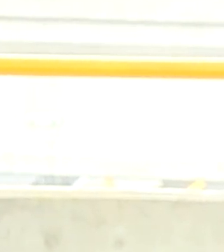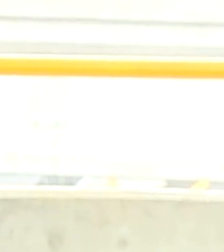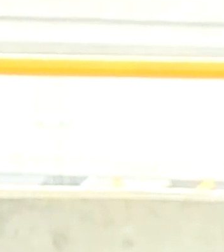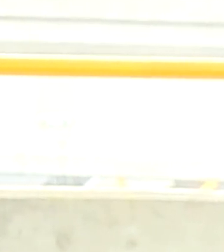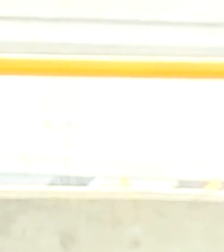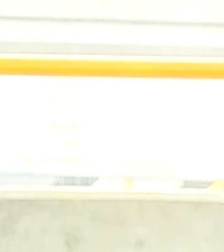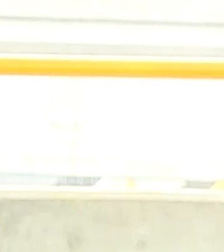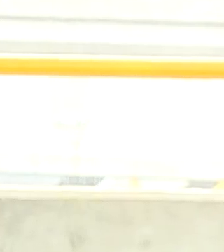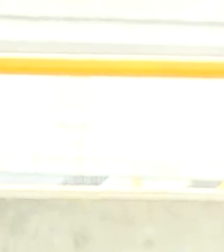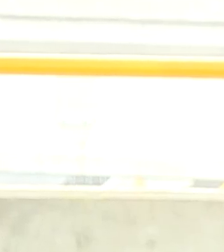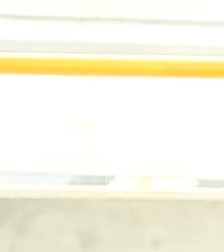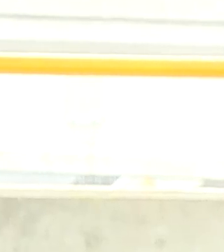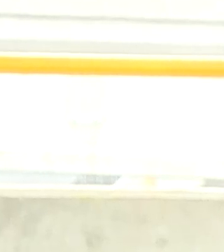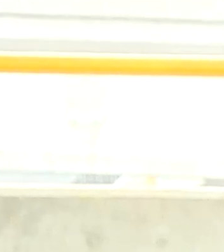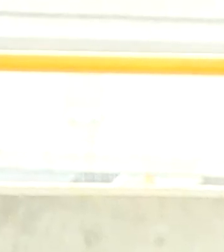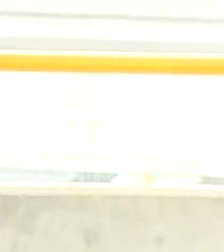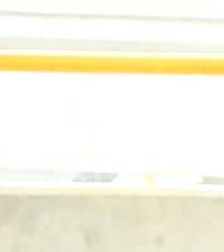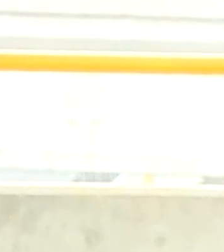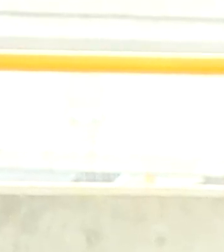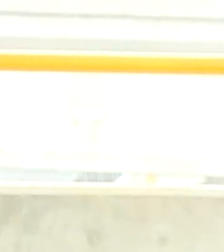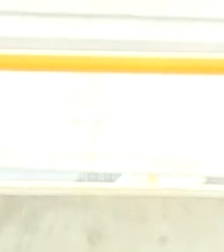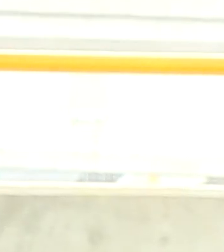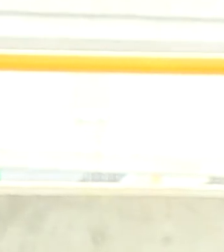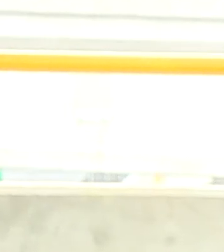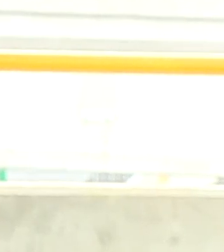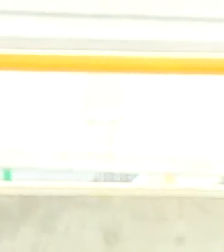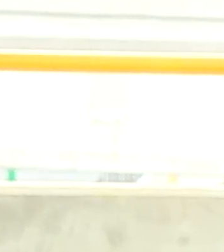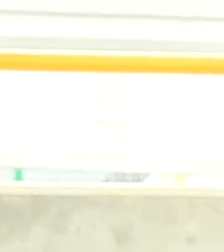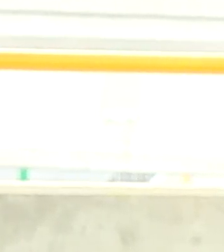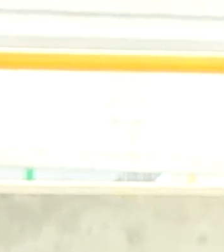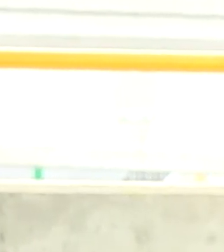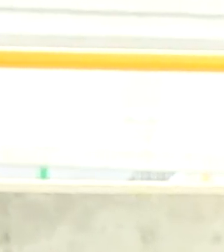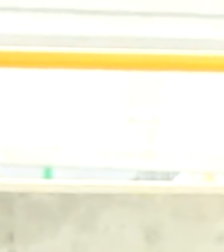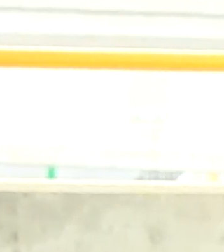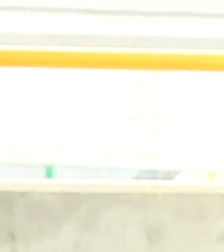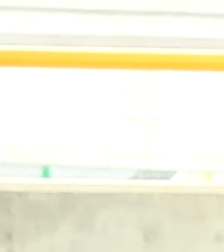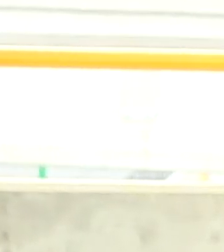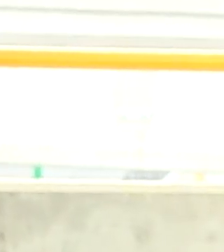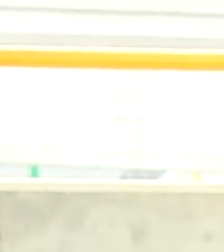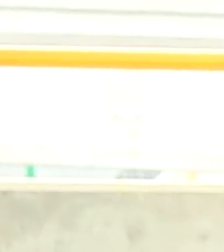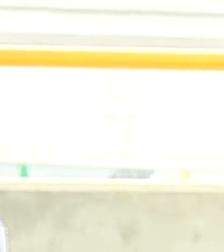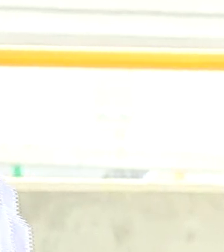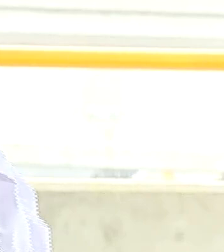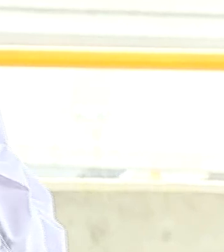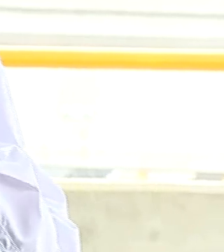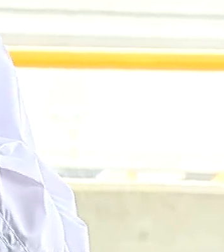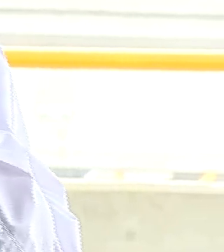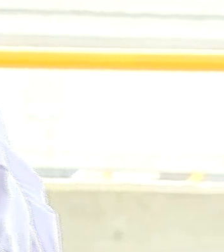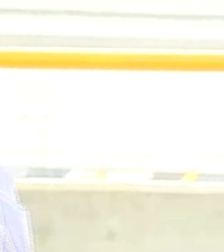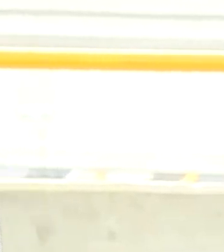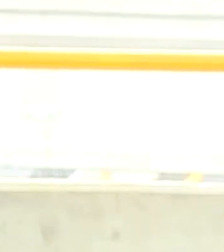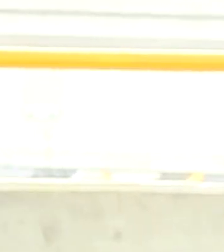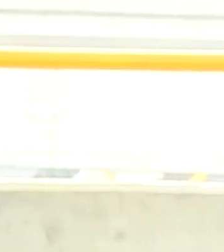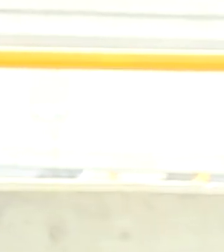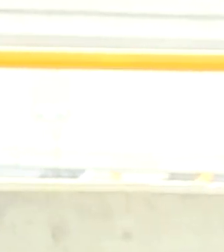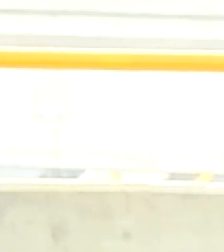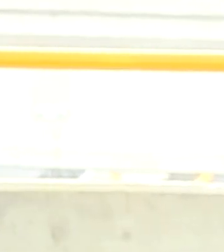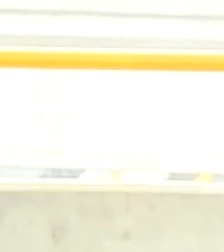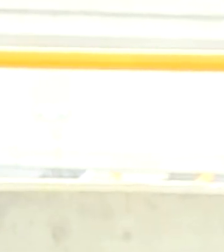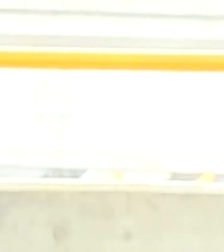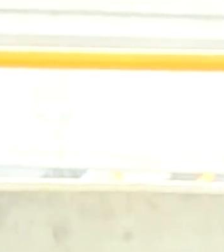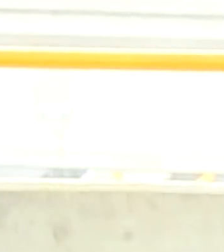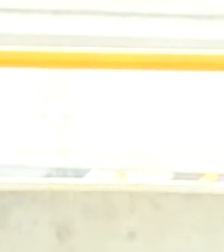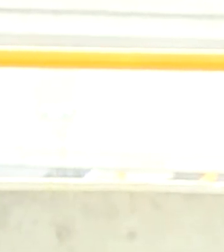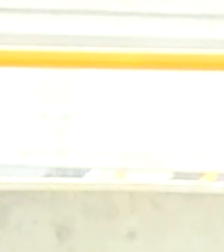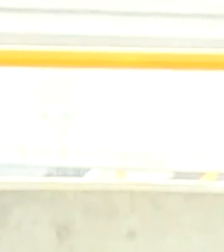cambiando de cuatro a seis carriles centrales, de tres metros y medio cada uno de los carriles de ancho. Además de dos calles